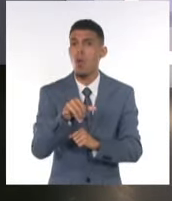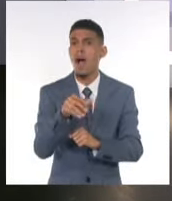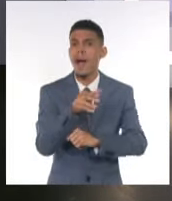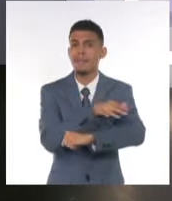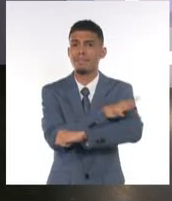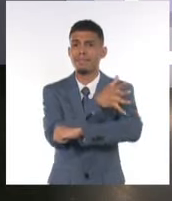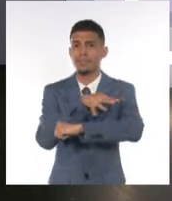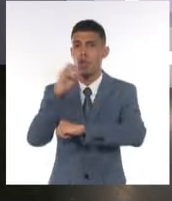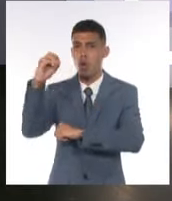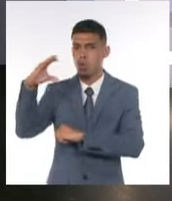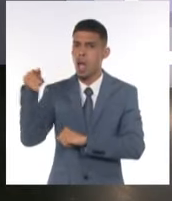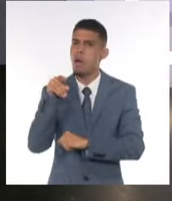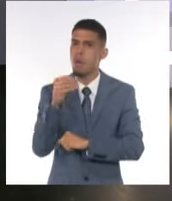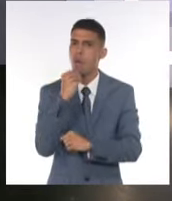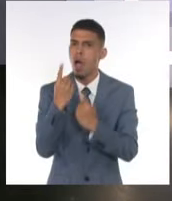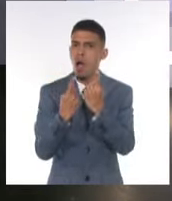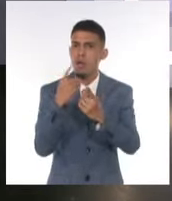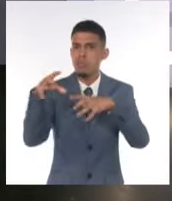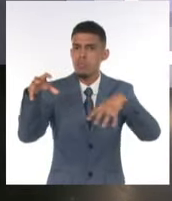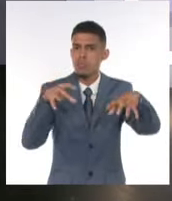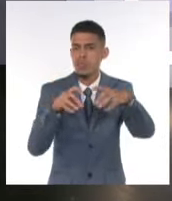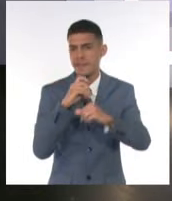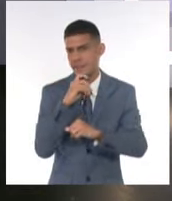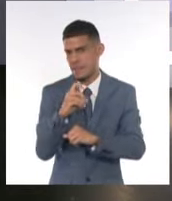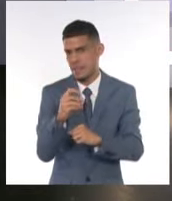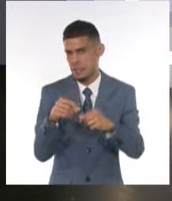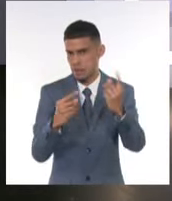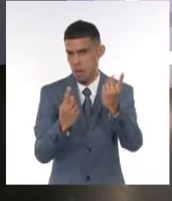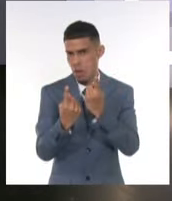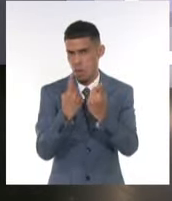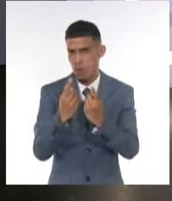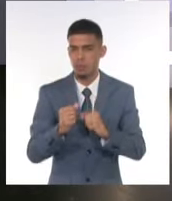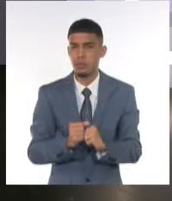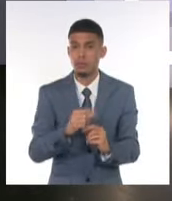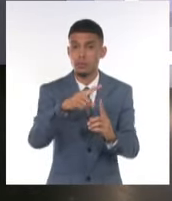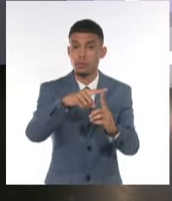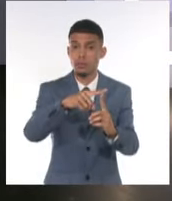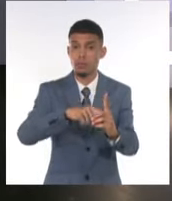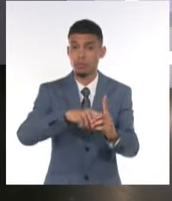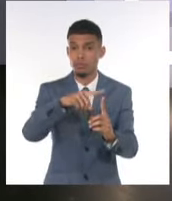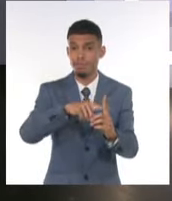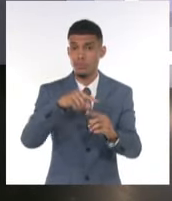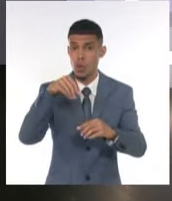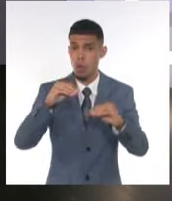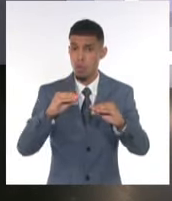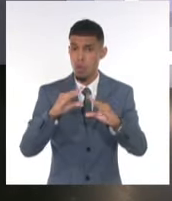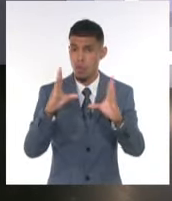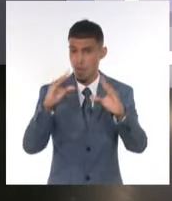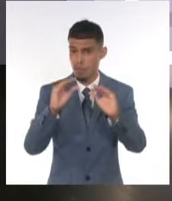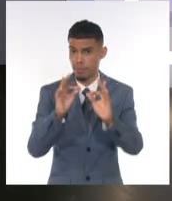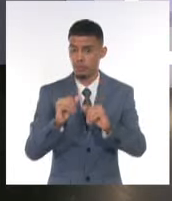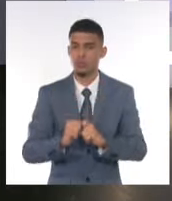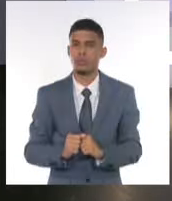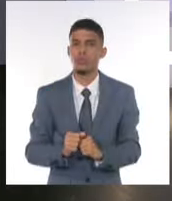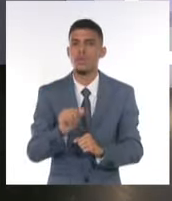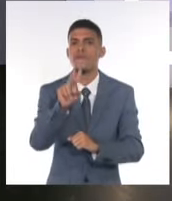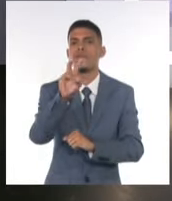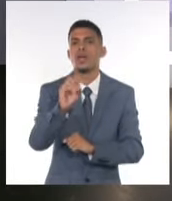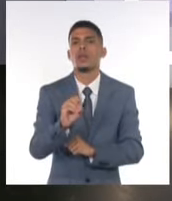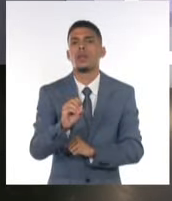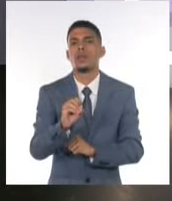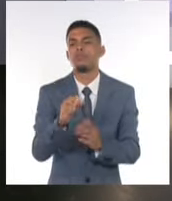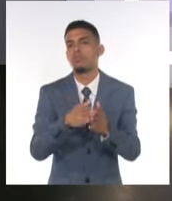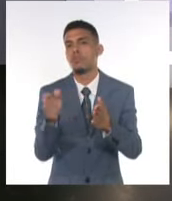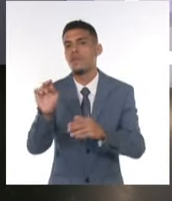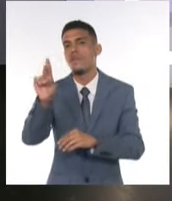occidental con aislados chubascos. En cuanto a las temperaturas mínimas, en esta próxima madrugada tendrán valores de 20 y hasta